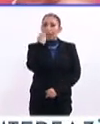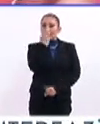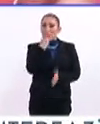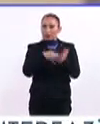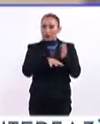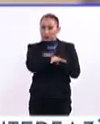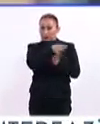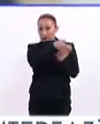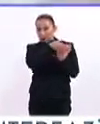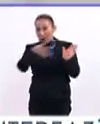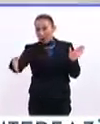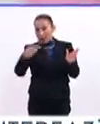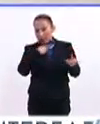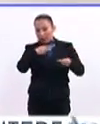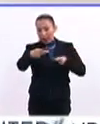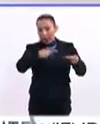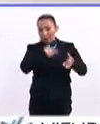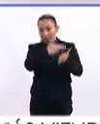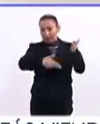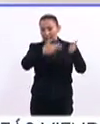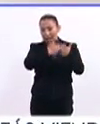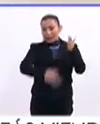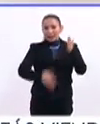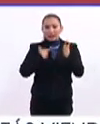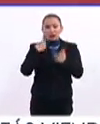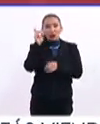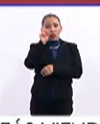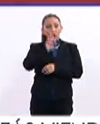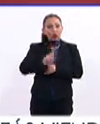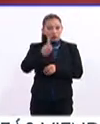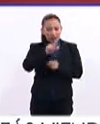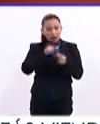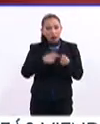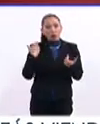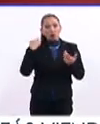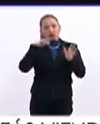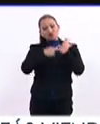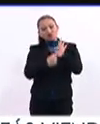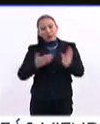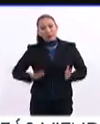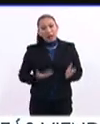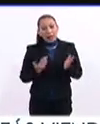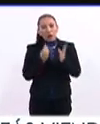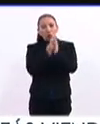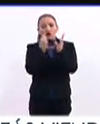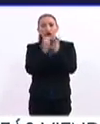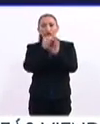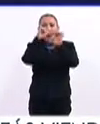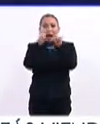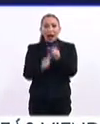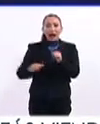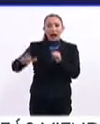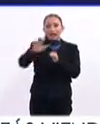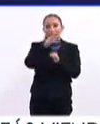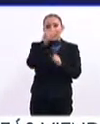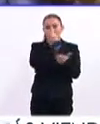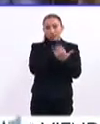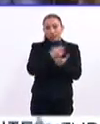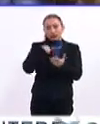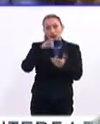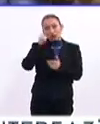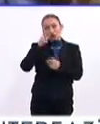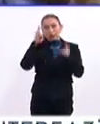este 2019 se tienen planeados talleres dominicales, espectáculos de baile, cursos de arte popular, entre otros.